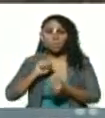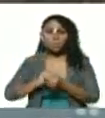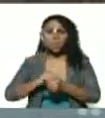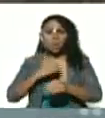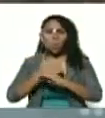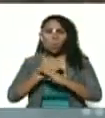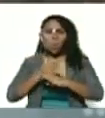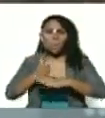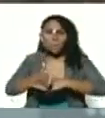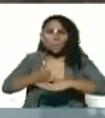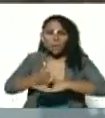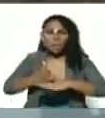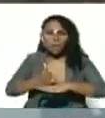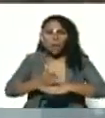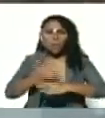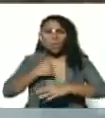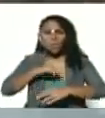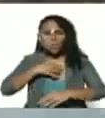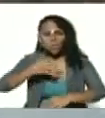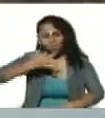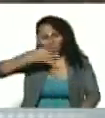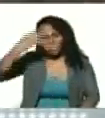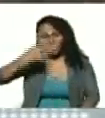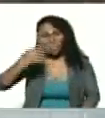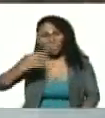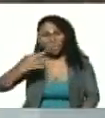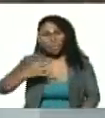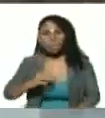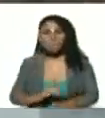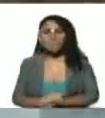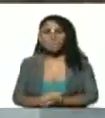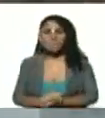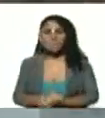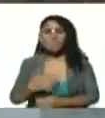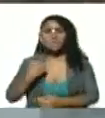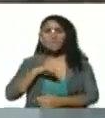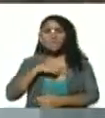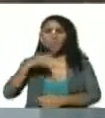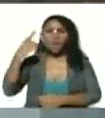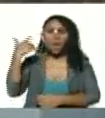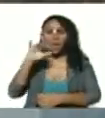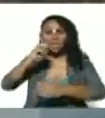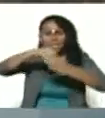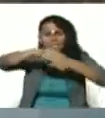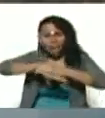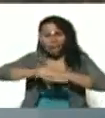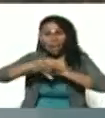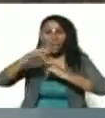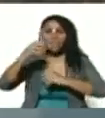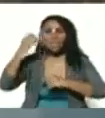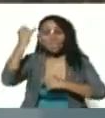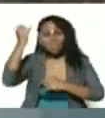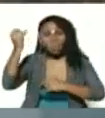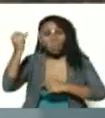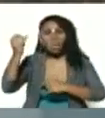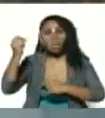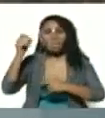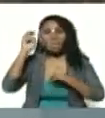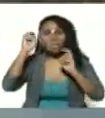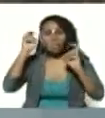madera somos de verdad tenemos raíces orígenes ideología doctrina